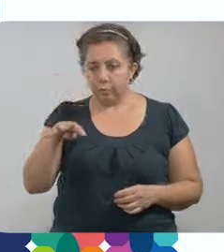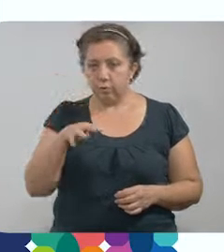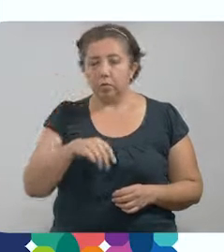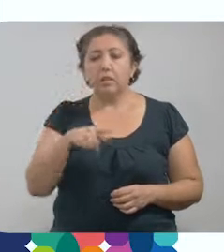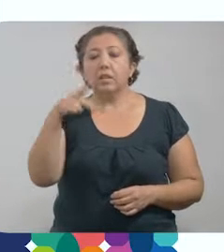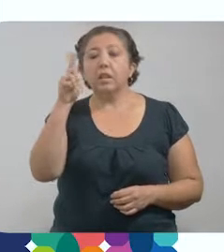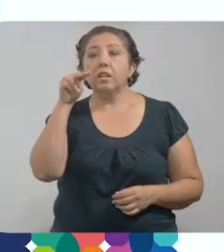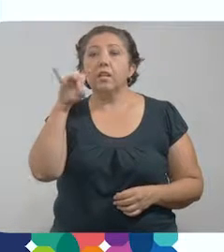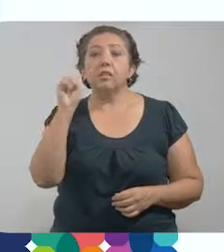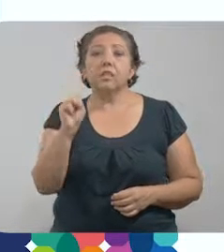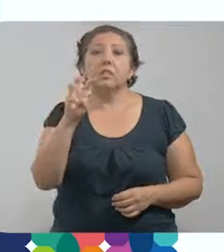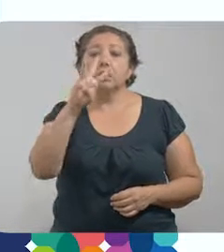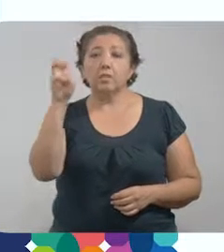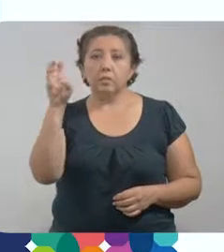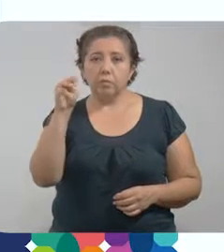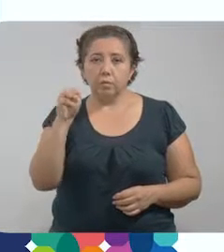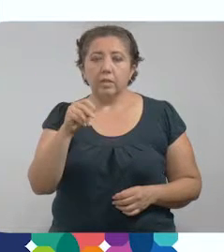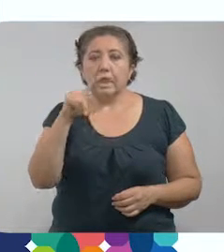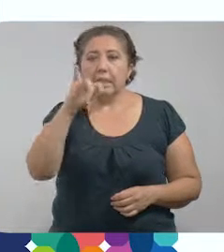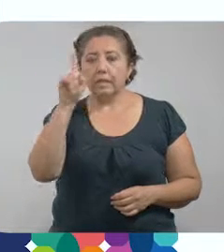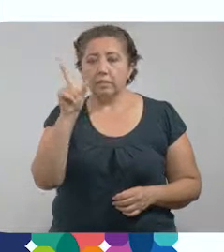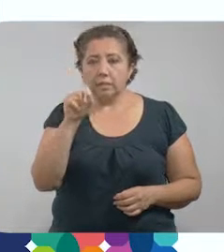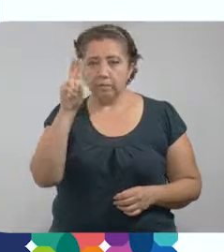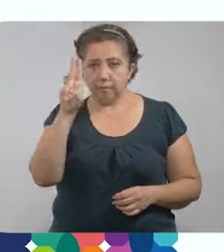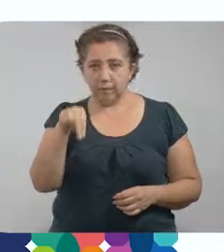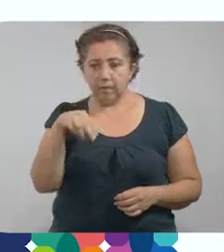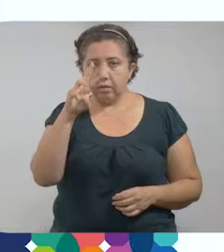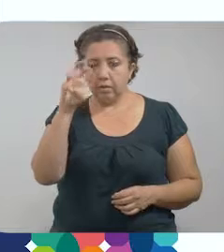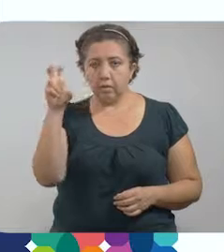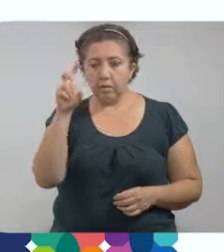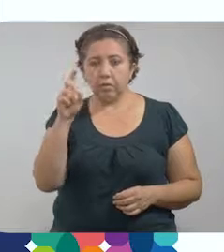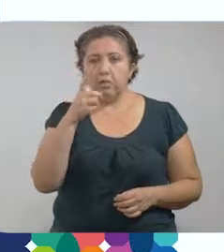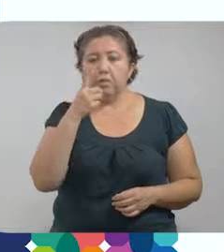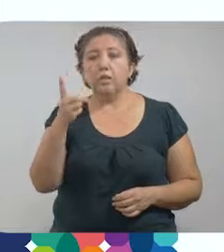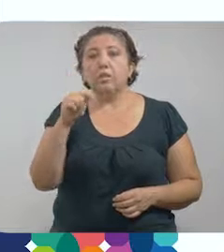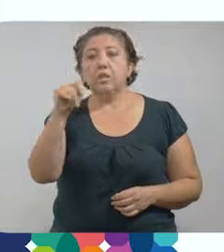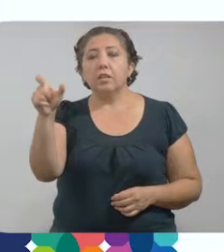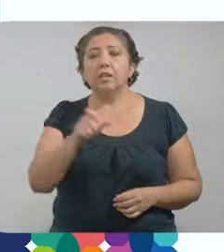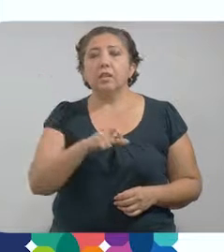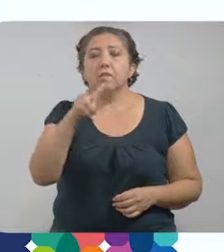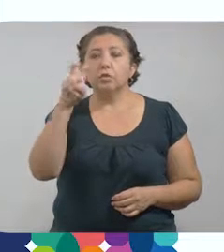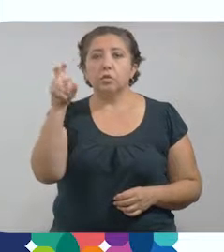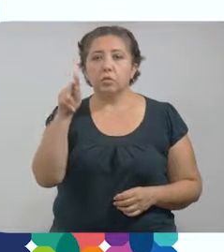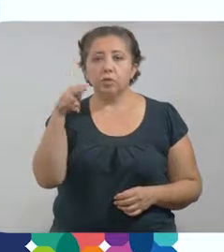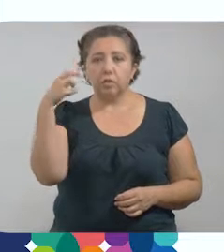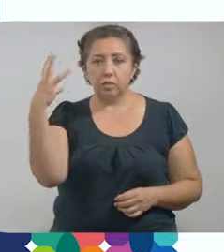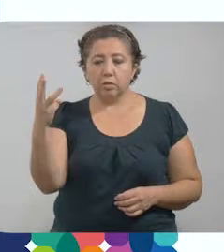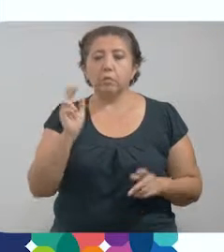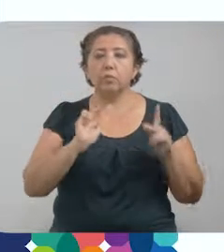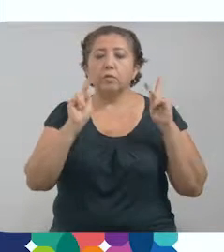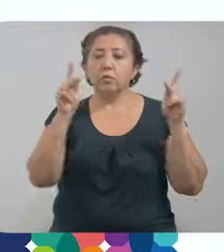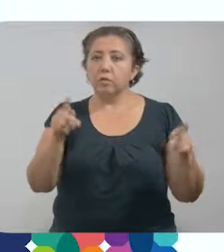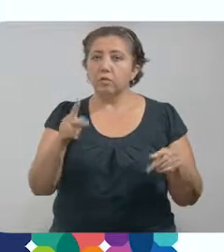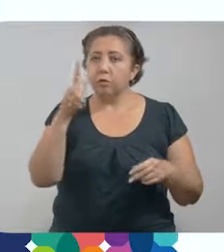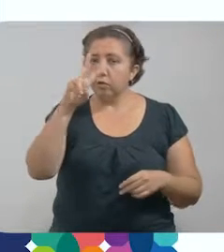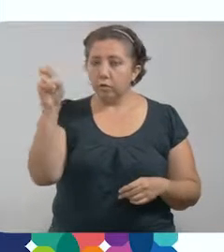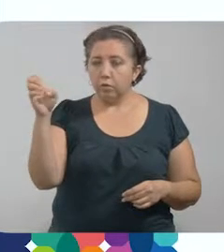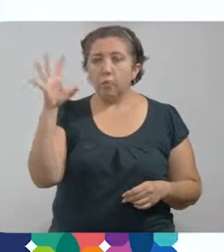Canacín, 390, Trisimín, 330, Tecach, 283, Progreso, 240,